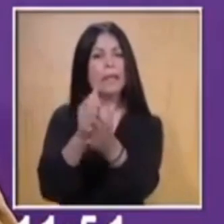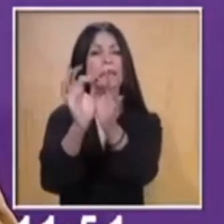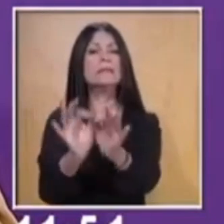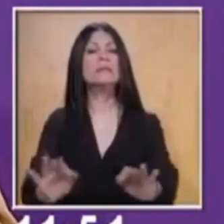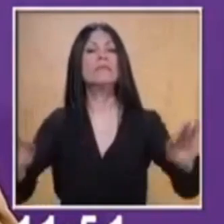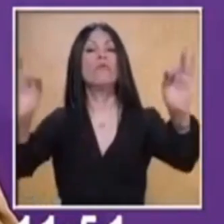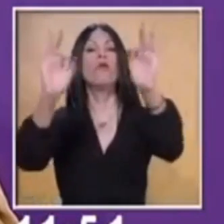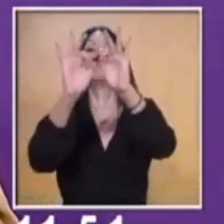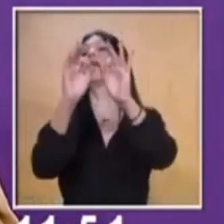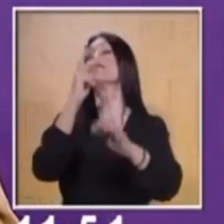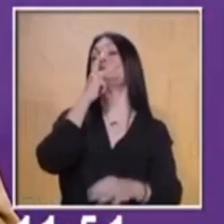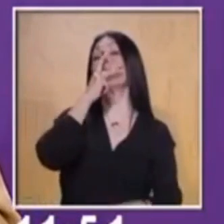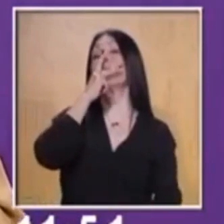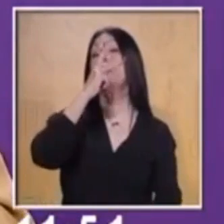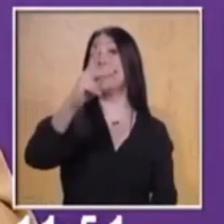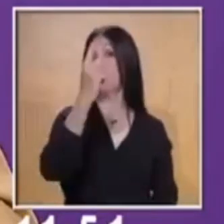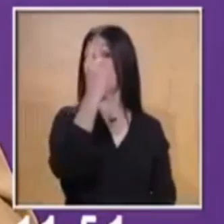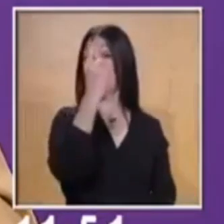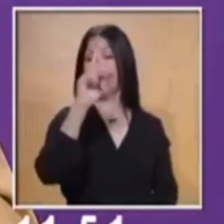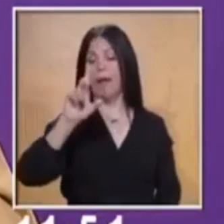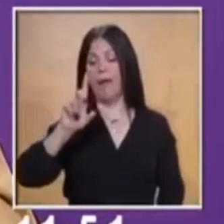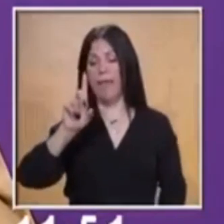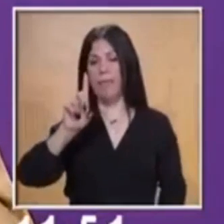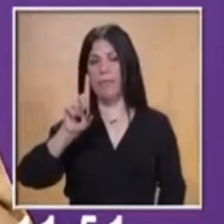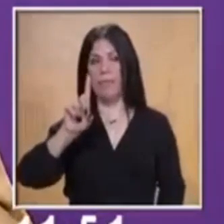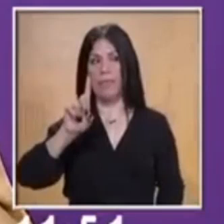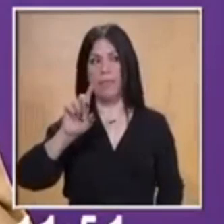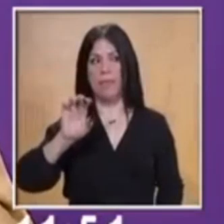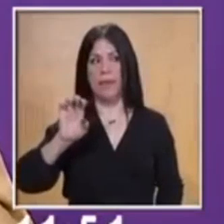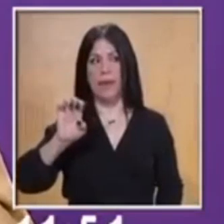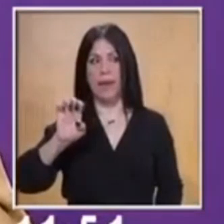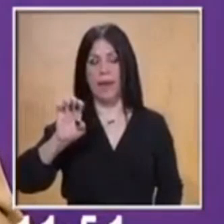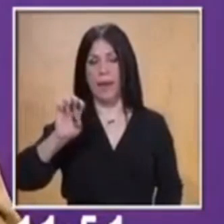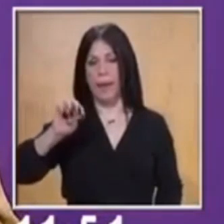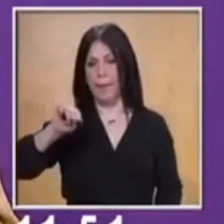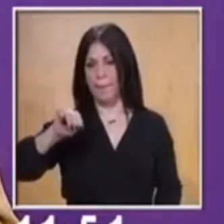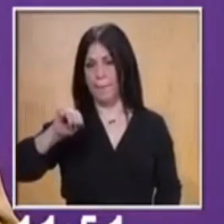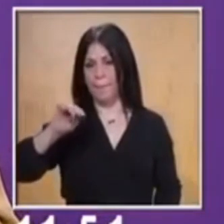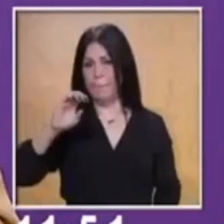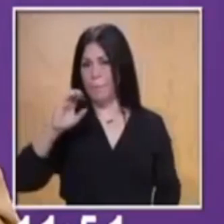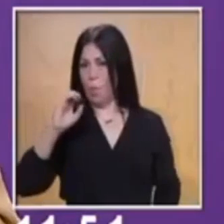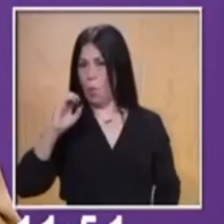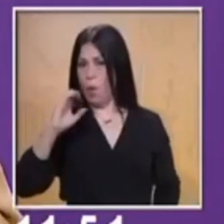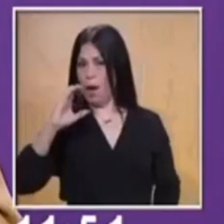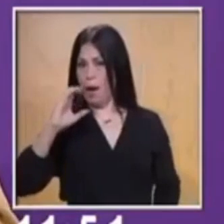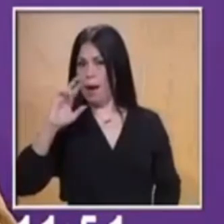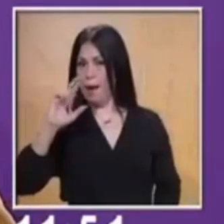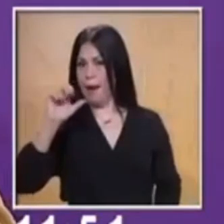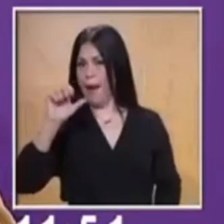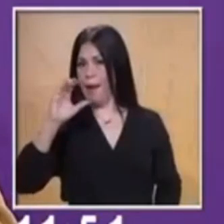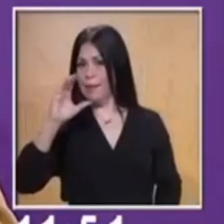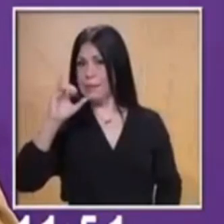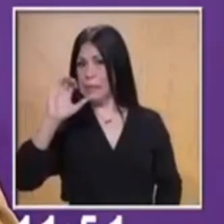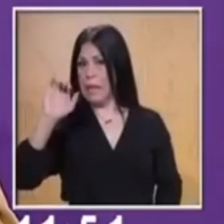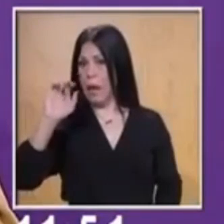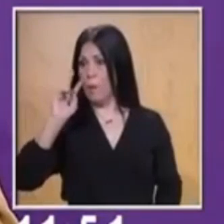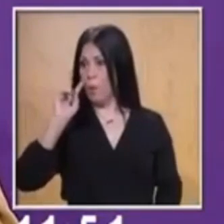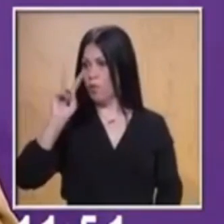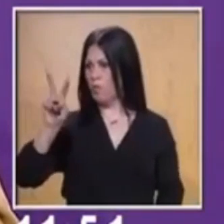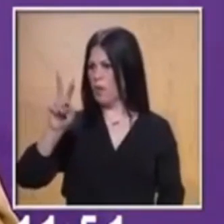aplicar, sobre todo cuando hay problemas dentro de nuestro entorno y saber cómo